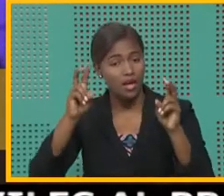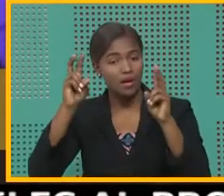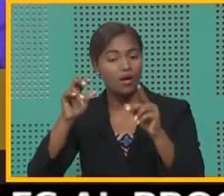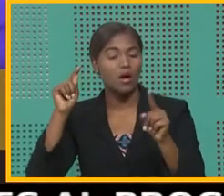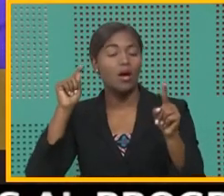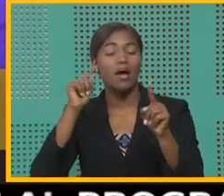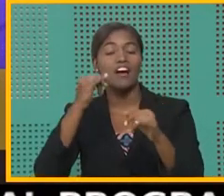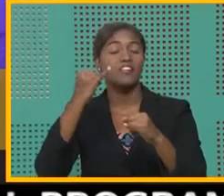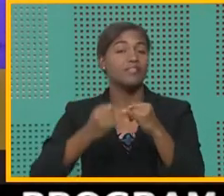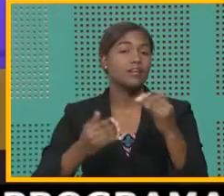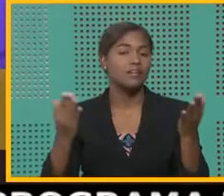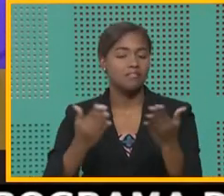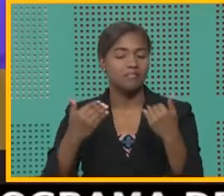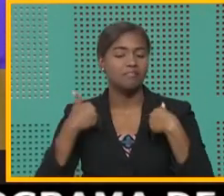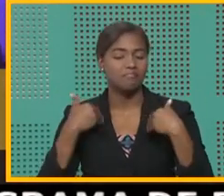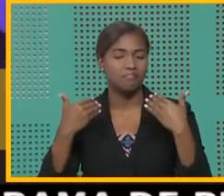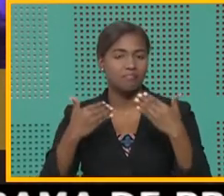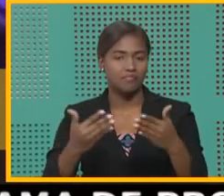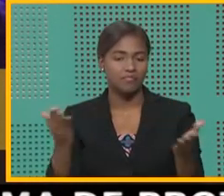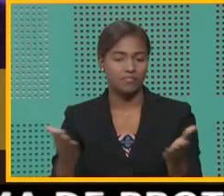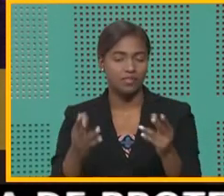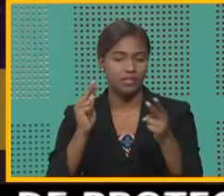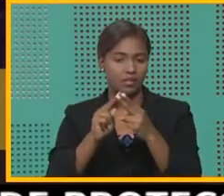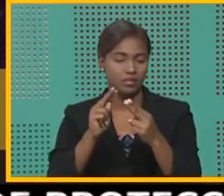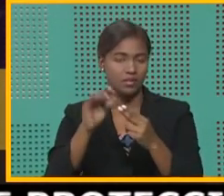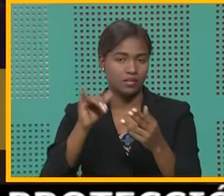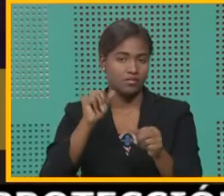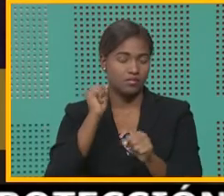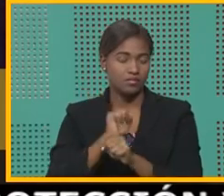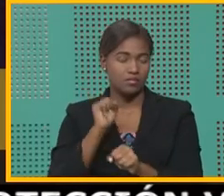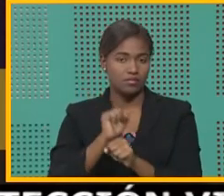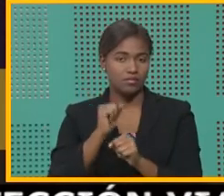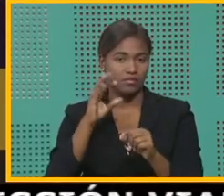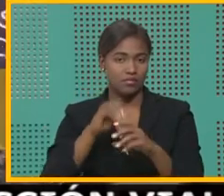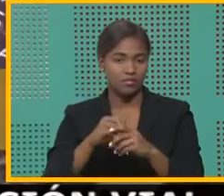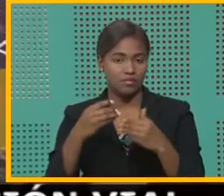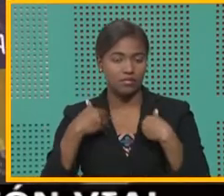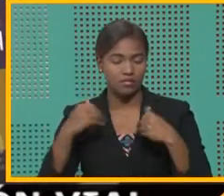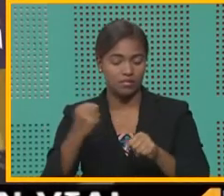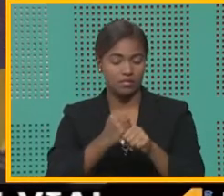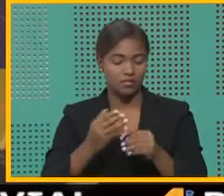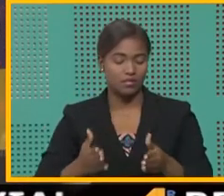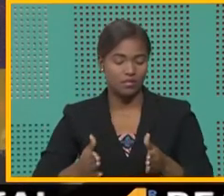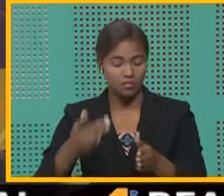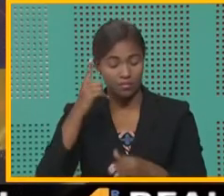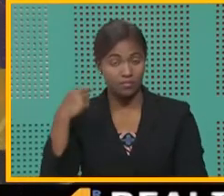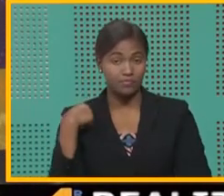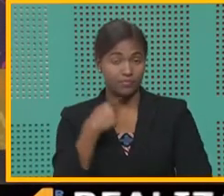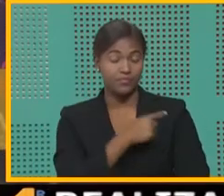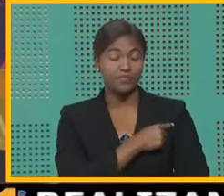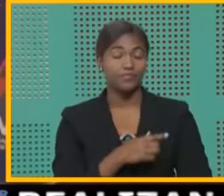pues aquí tenemos lo que es este Plan Estratégico de Seguridad Vial para Motores.